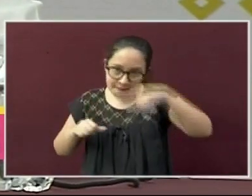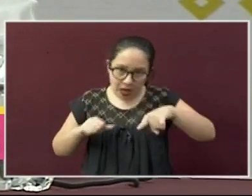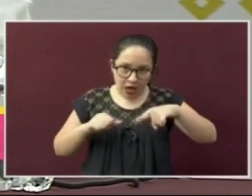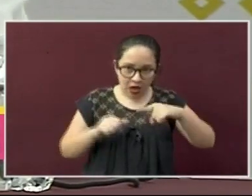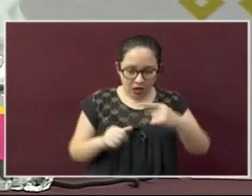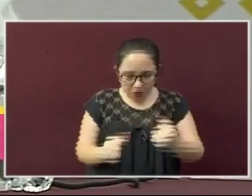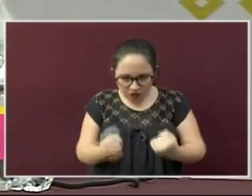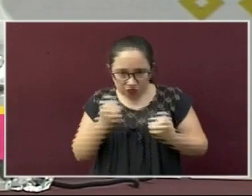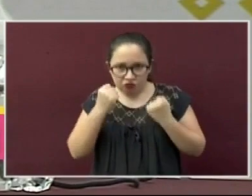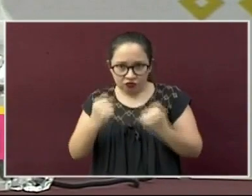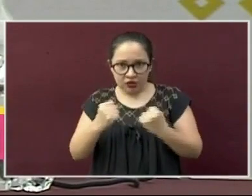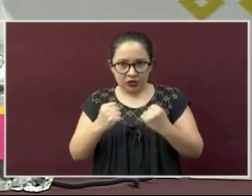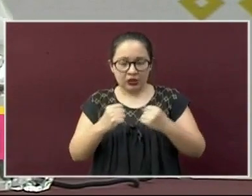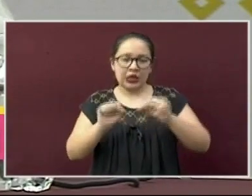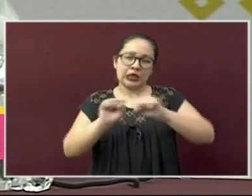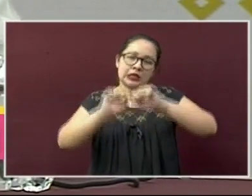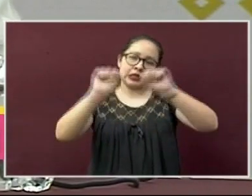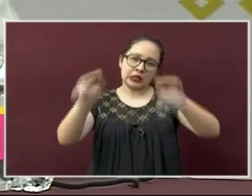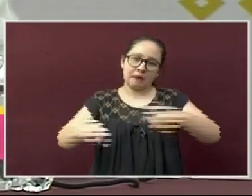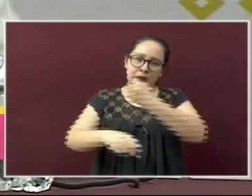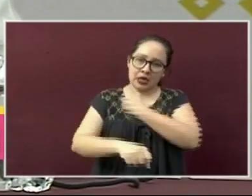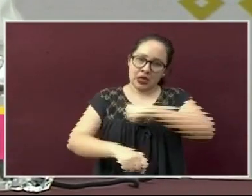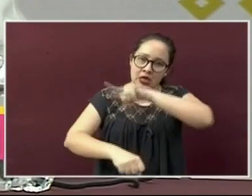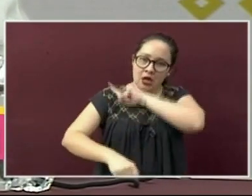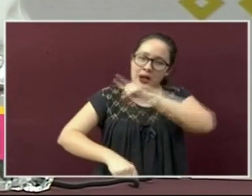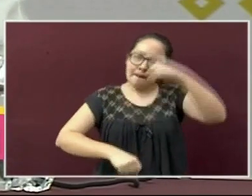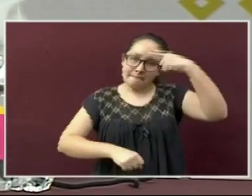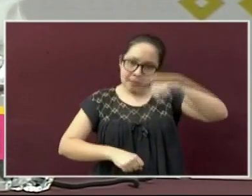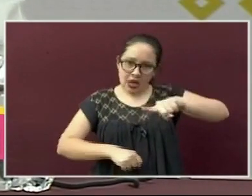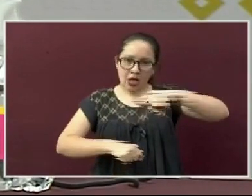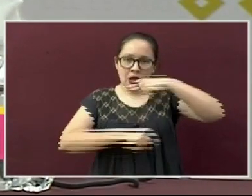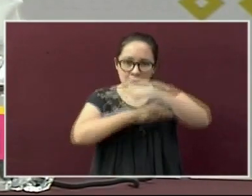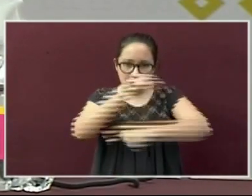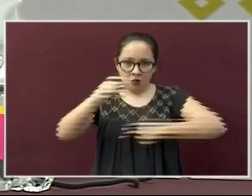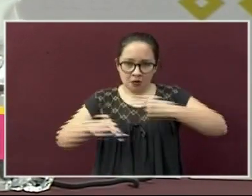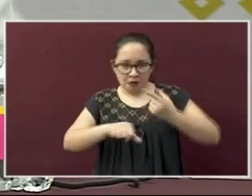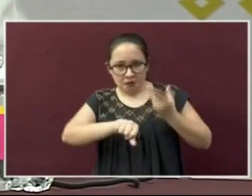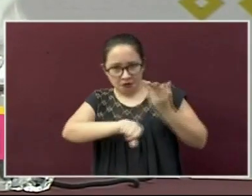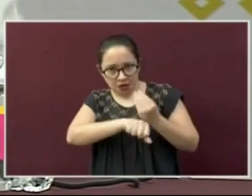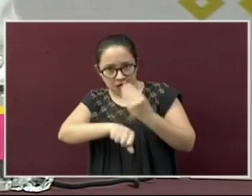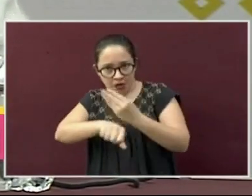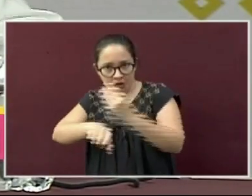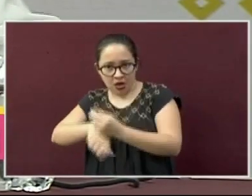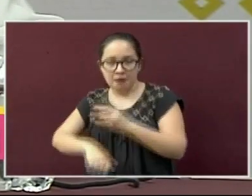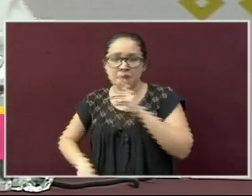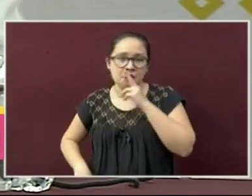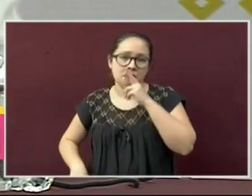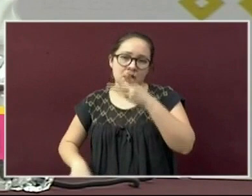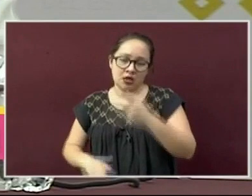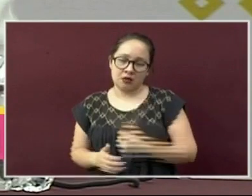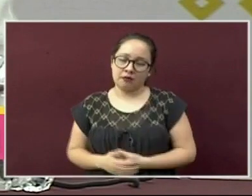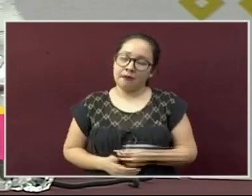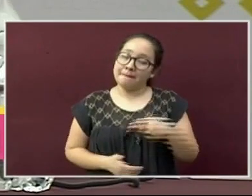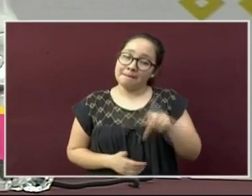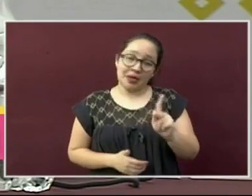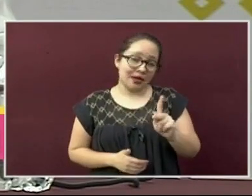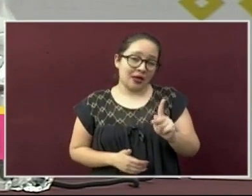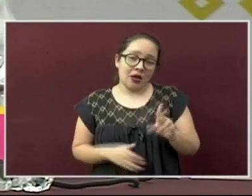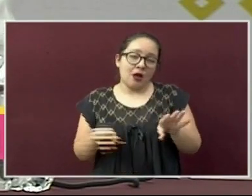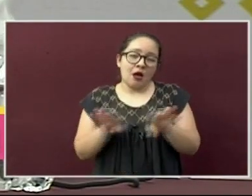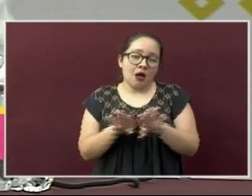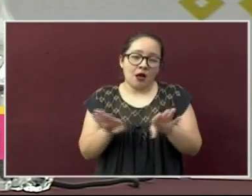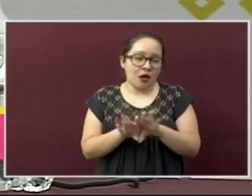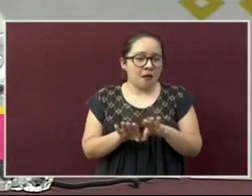del sistema de salud para optimizar los servicios. Pero repito, la forma más